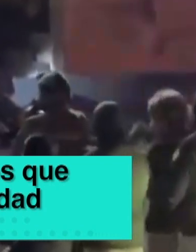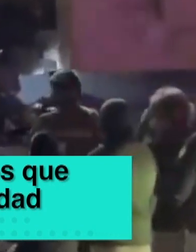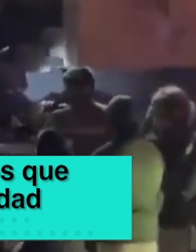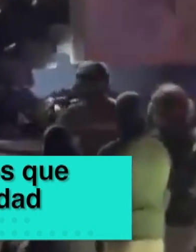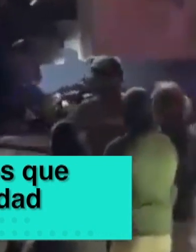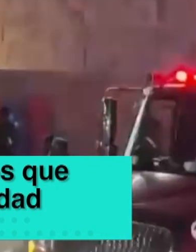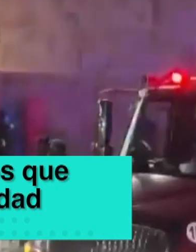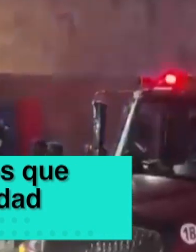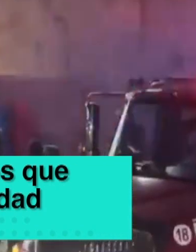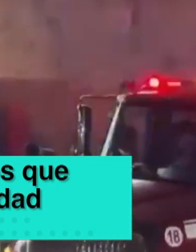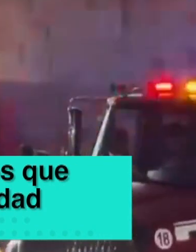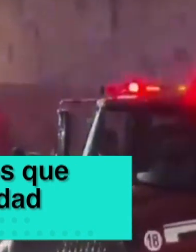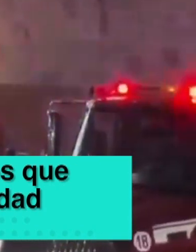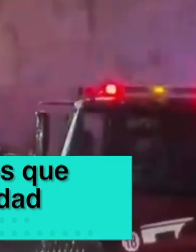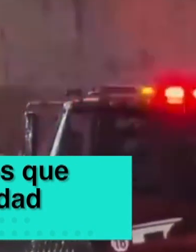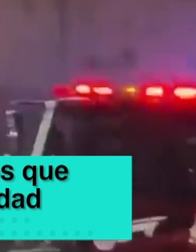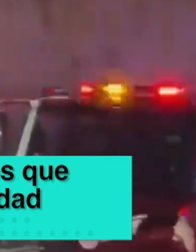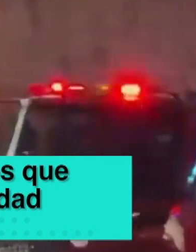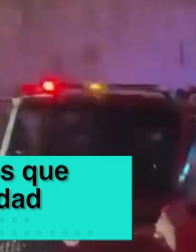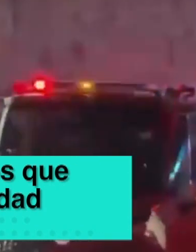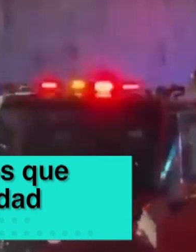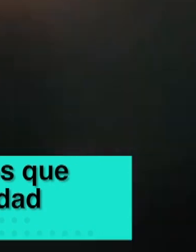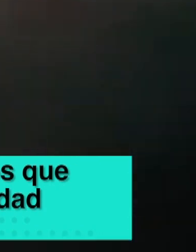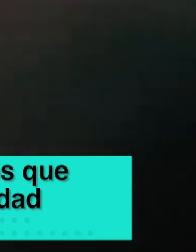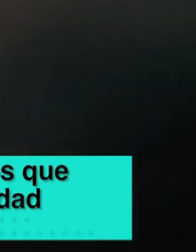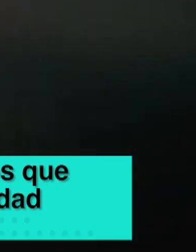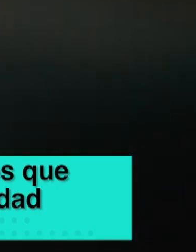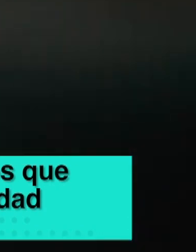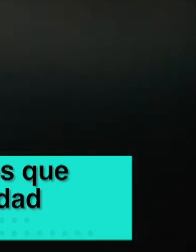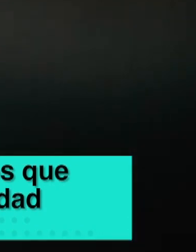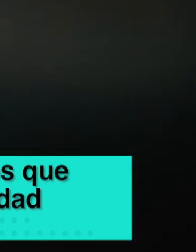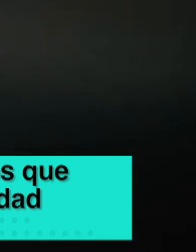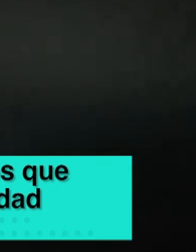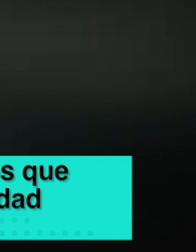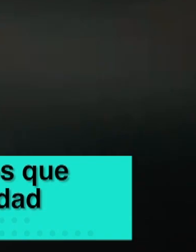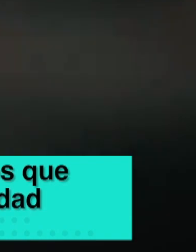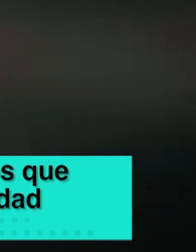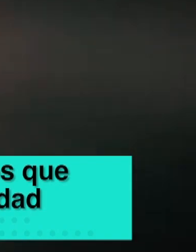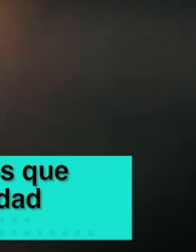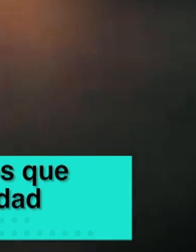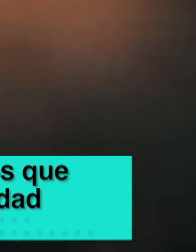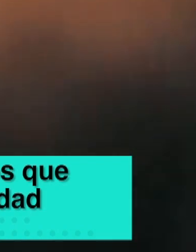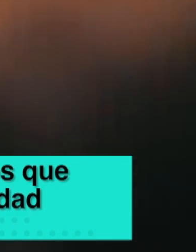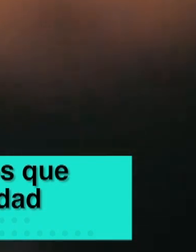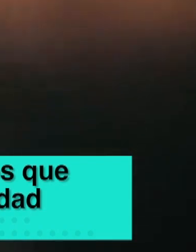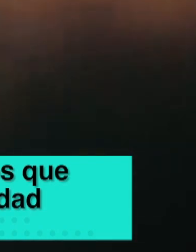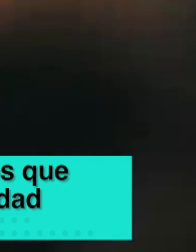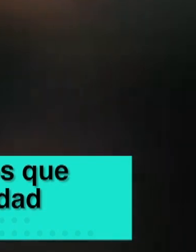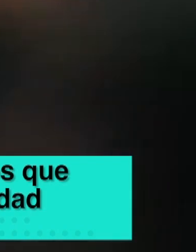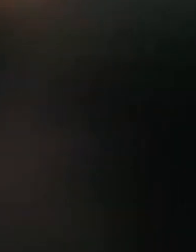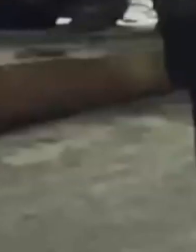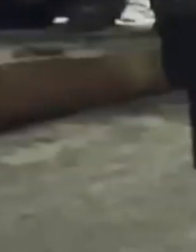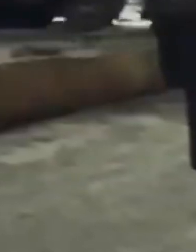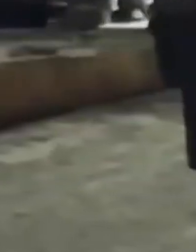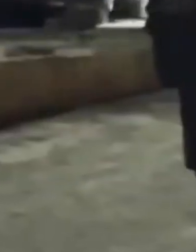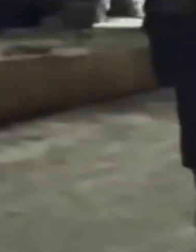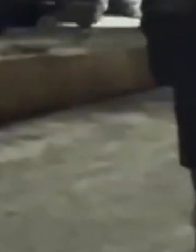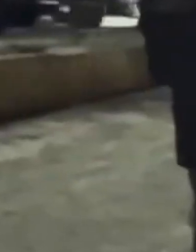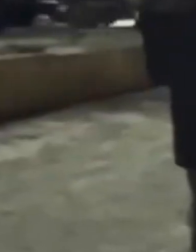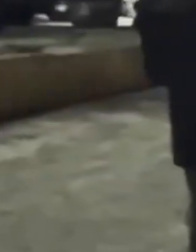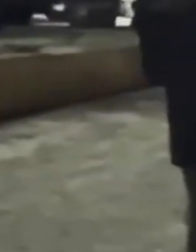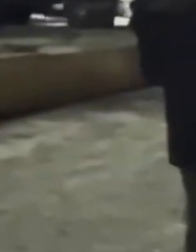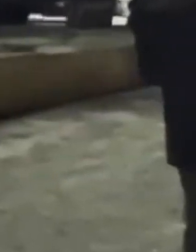ya que es de suma importancia la atención a los heridos, pero sí va a tener una reunión con los médicos para procurar que no les falte nada.